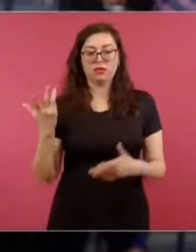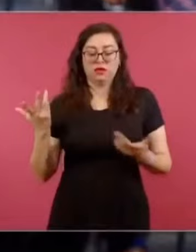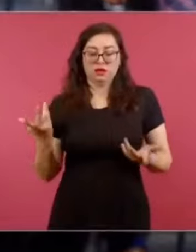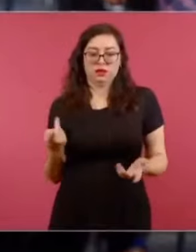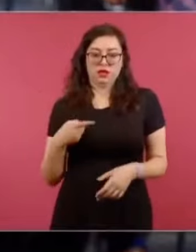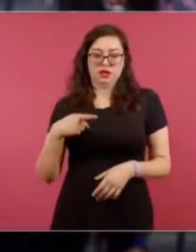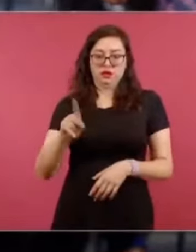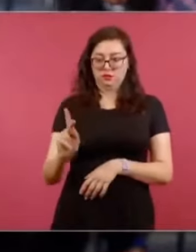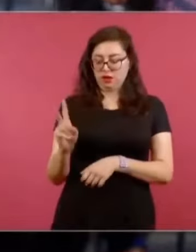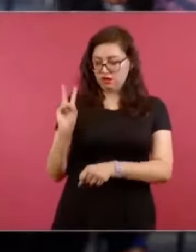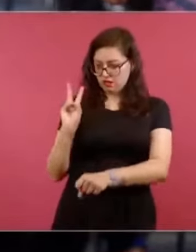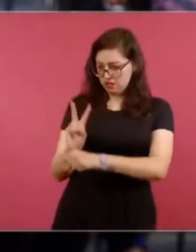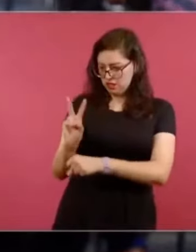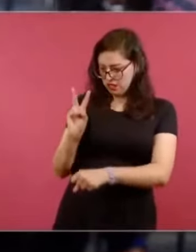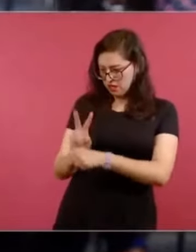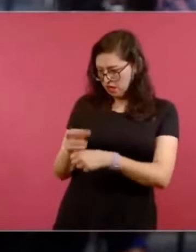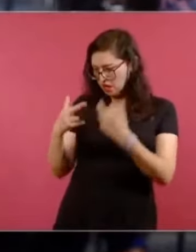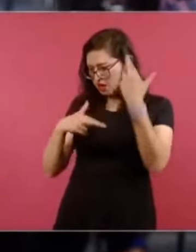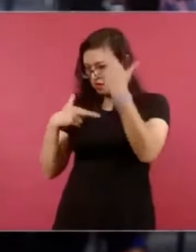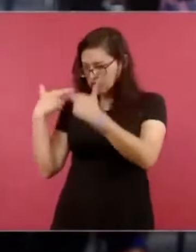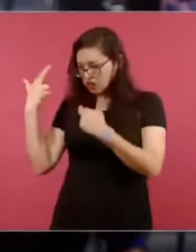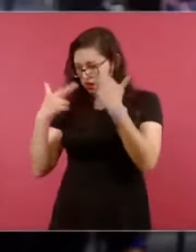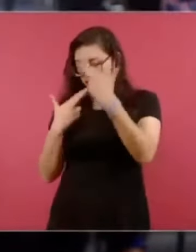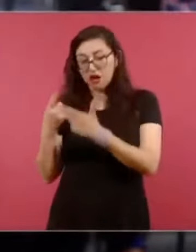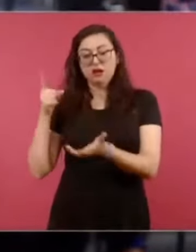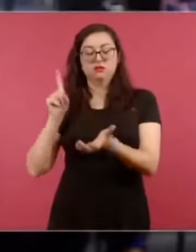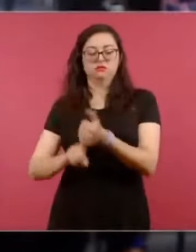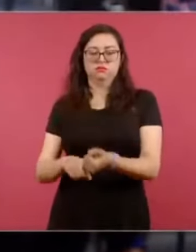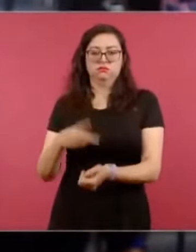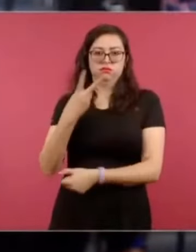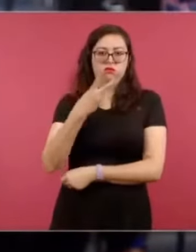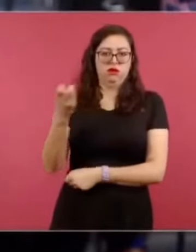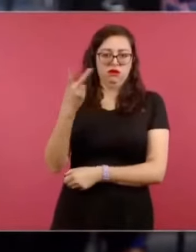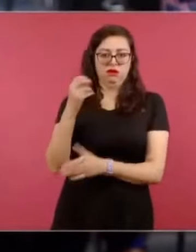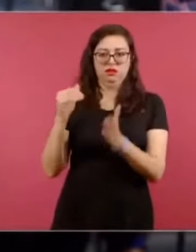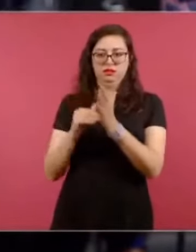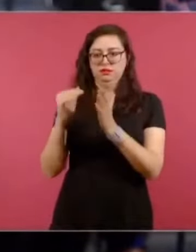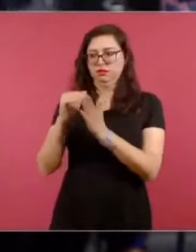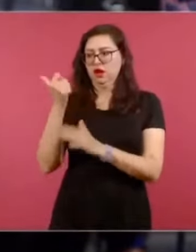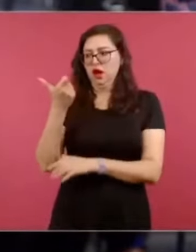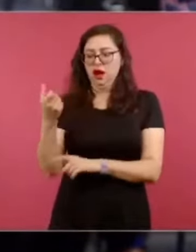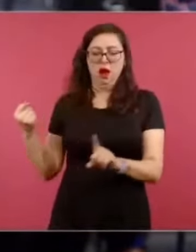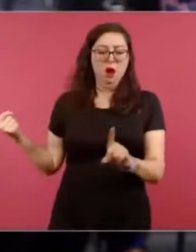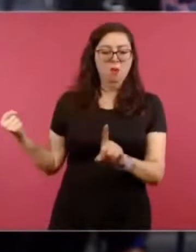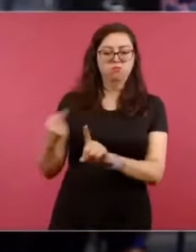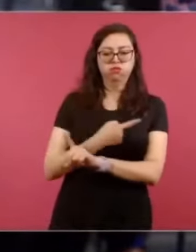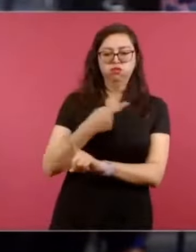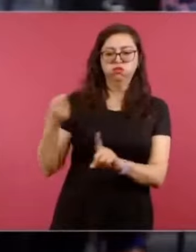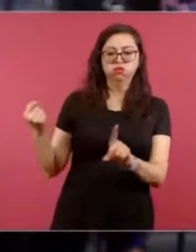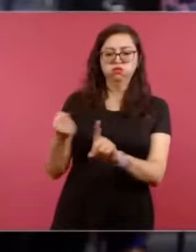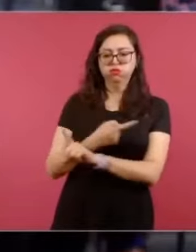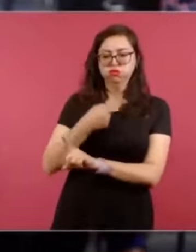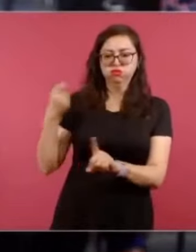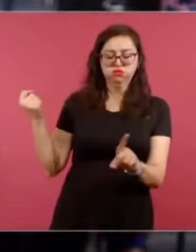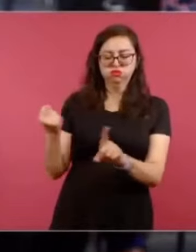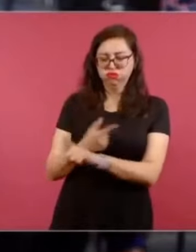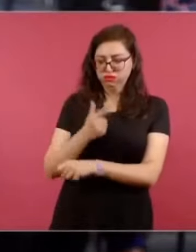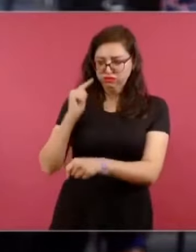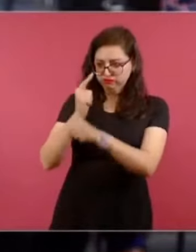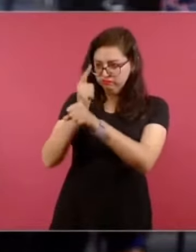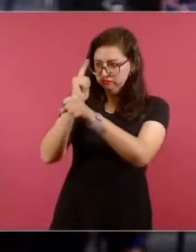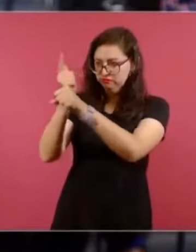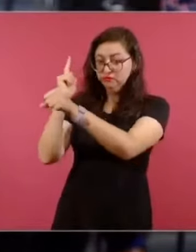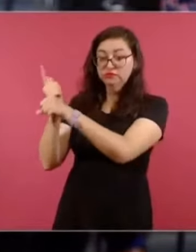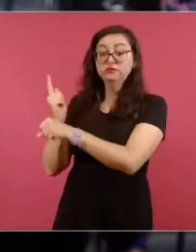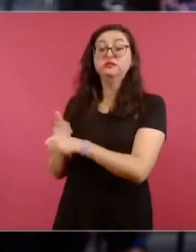federales y estatales existen presuntos quebrantos por casi 200 millones de pesos, como lo han señalado varios medios locales. Además, se ha